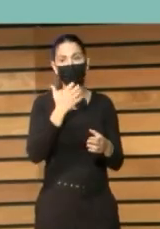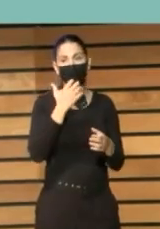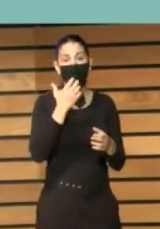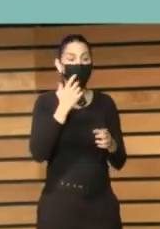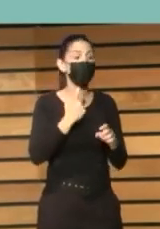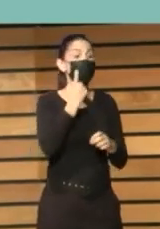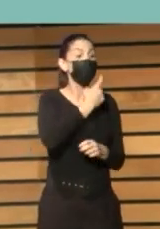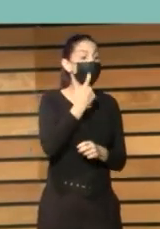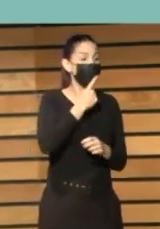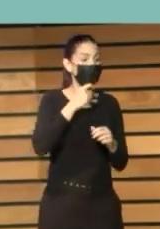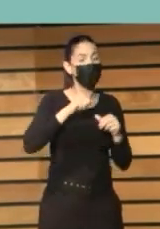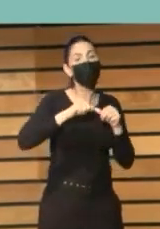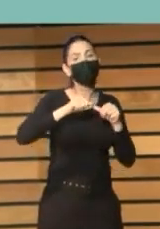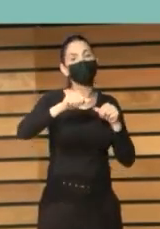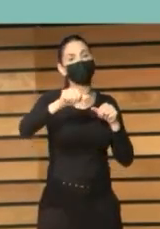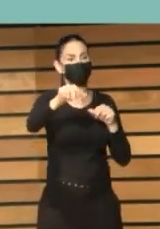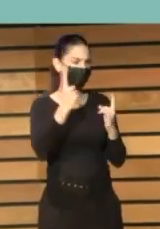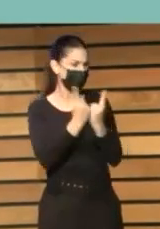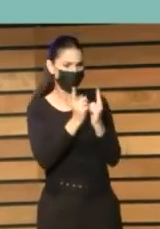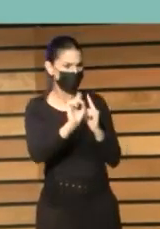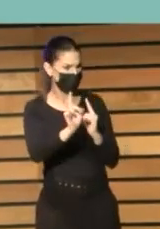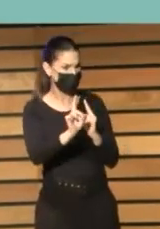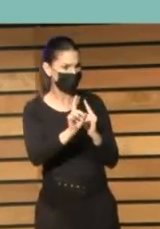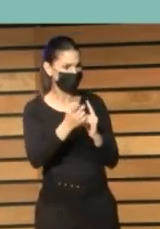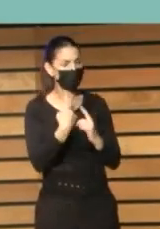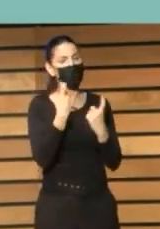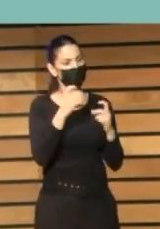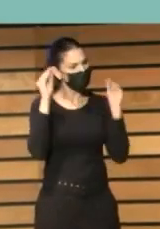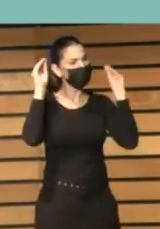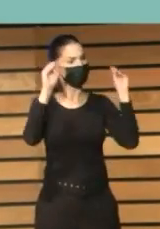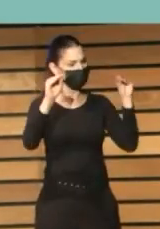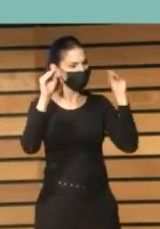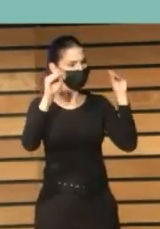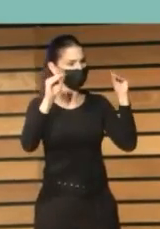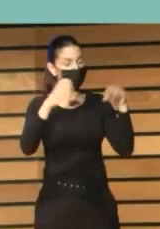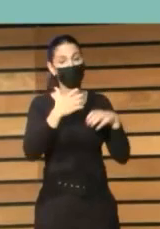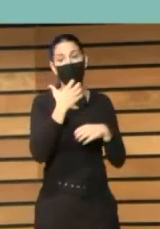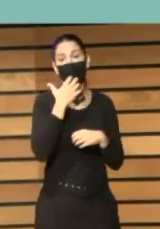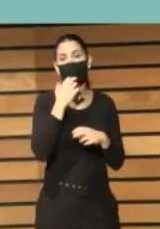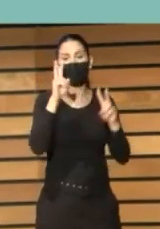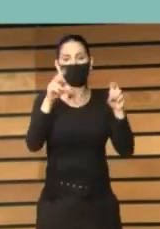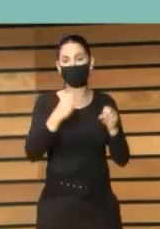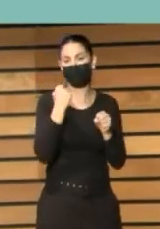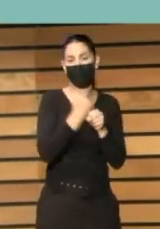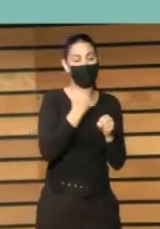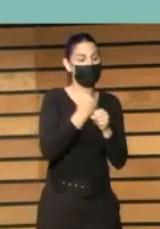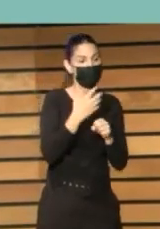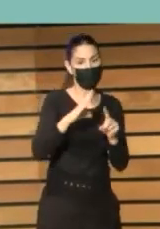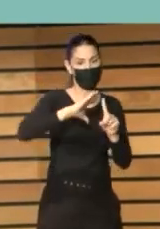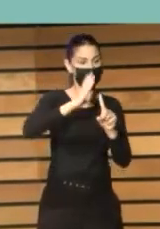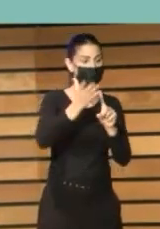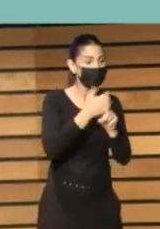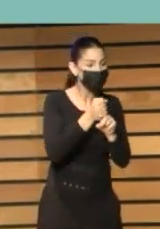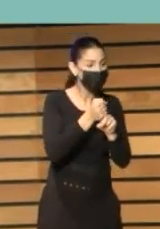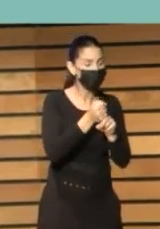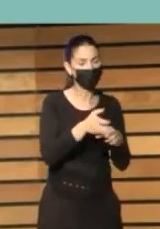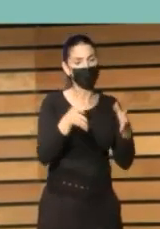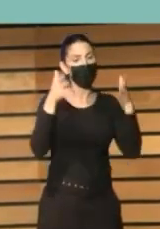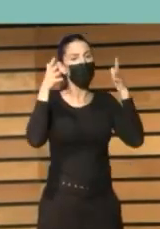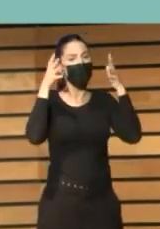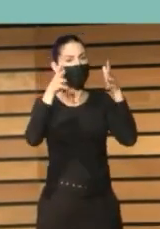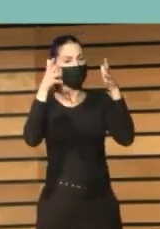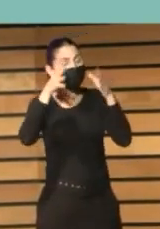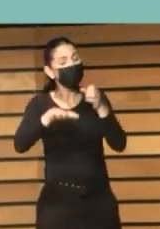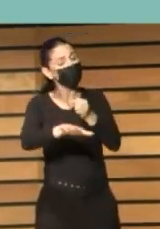duración, por disponibilidad de puestos de trabajo, por la realización de orientaciones muy básicas